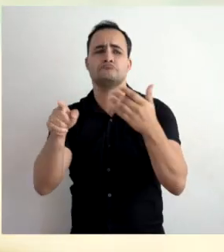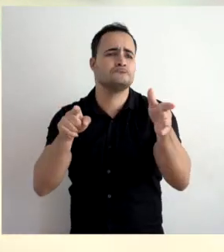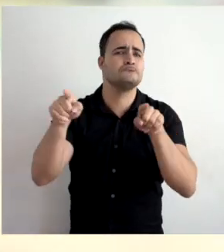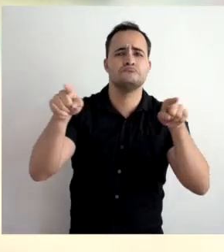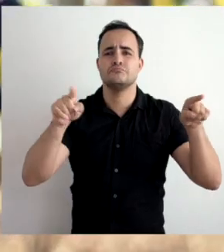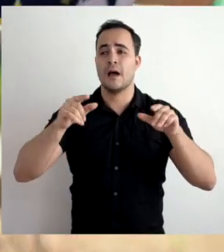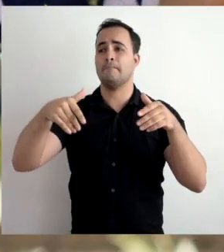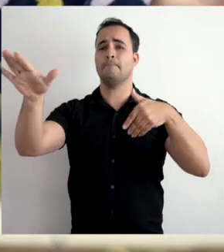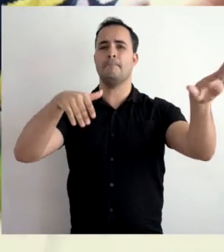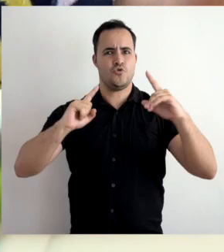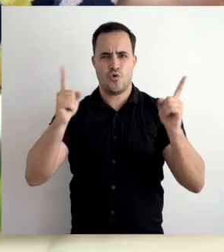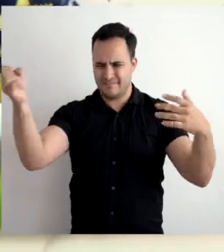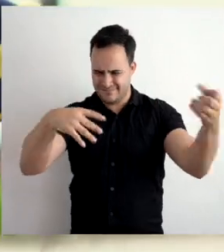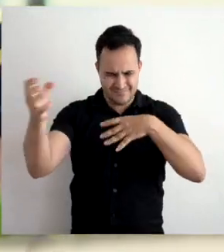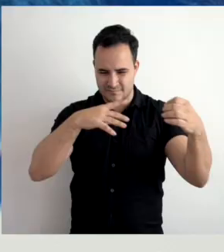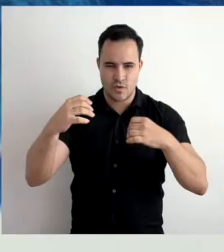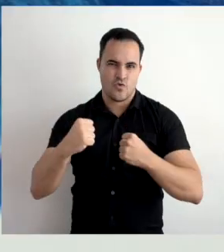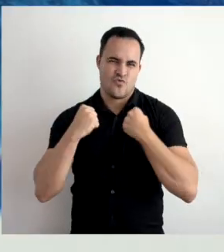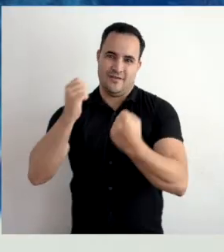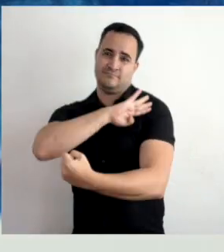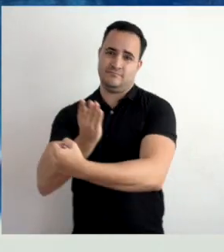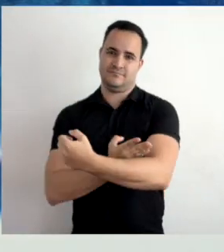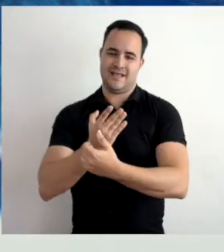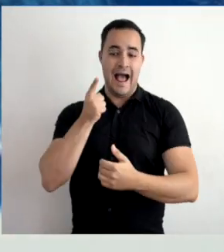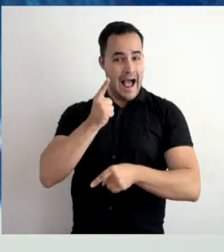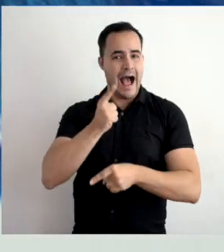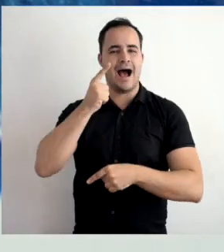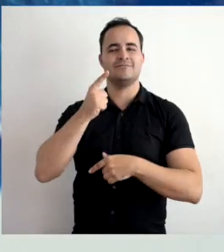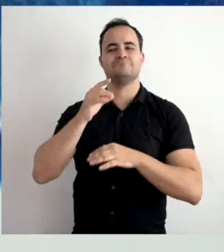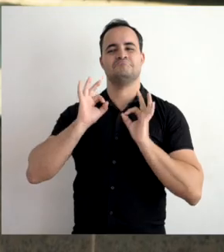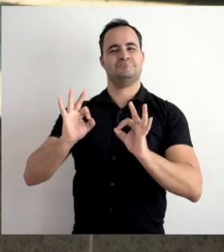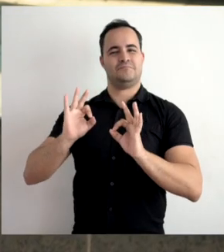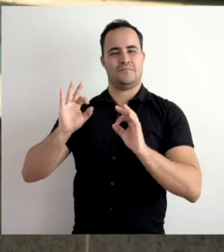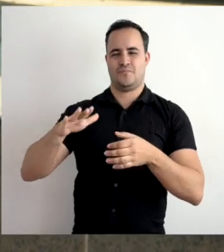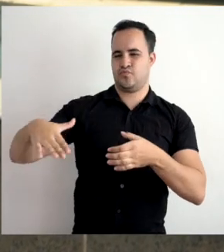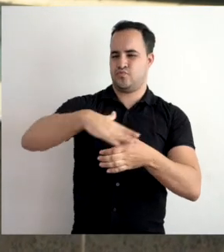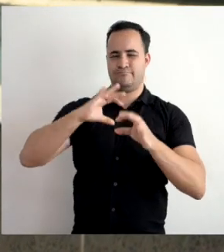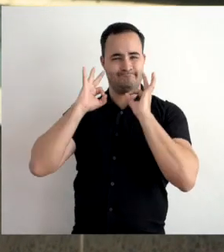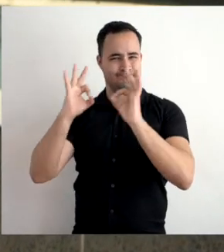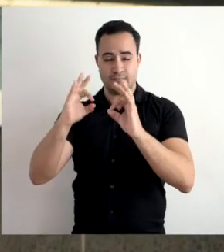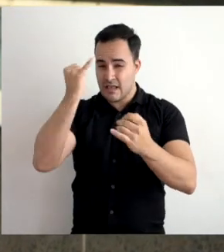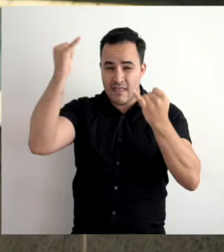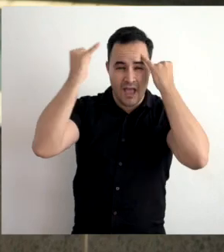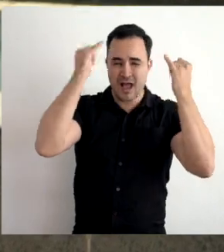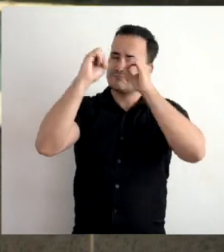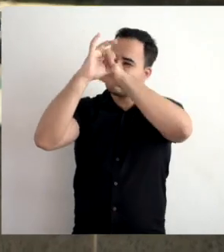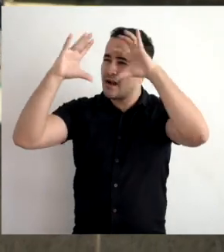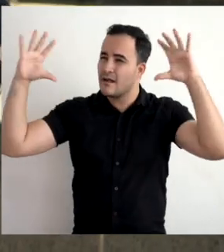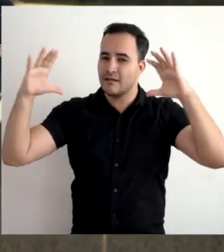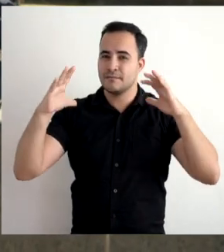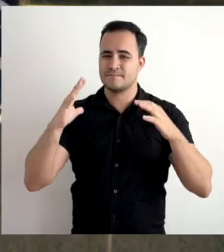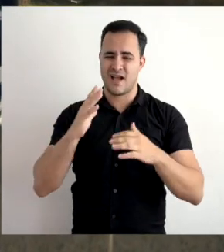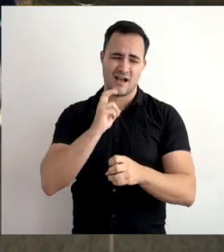idea más grande y más fuerte. Podemos construir el lugar más maravilloso del mundo. Con nuestra creatividad e imaginación no